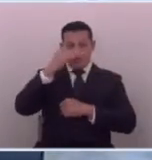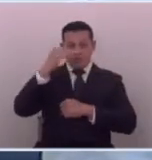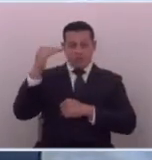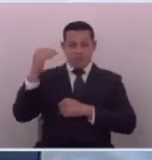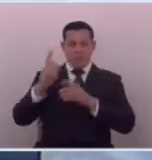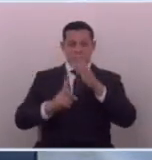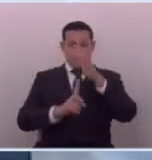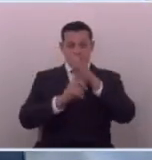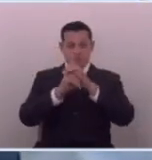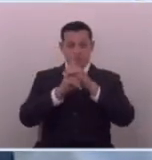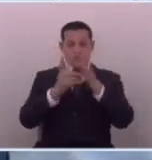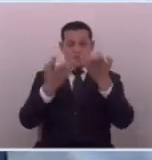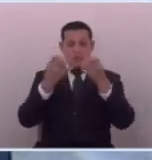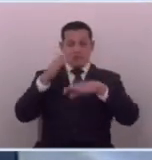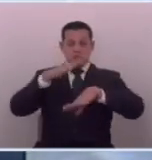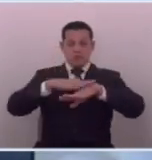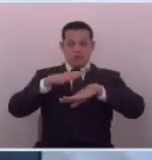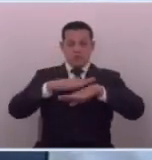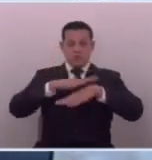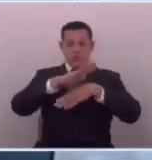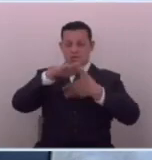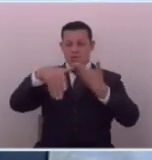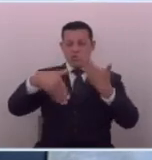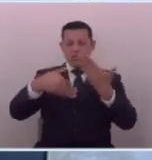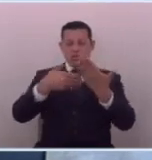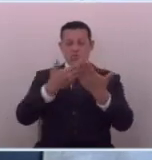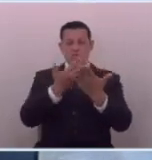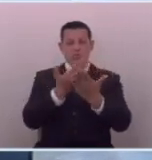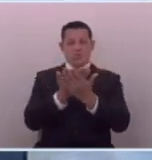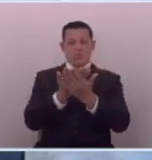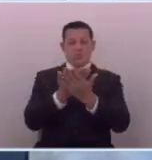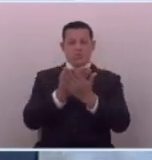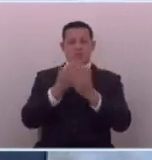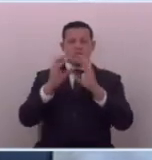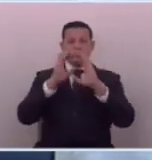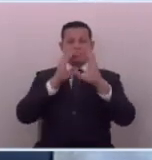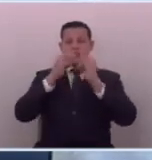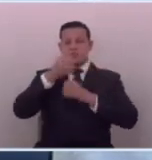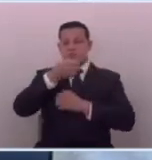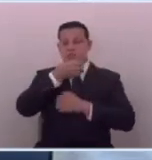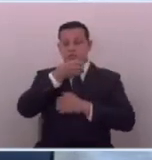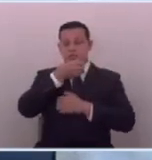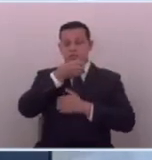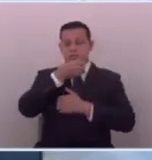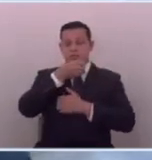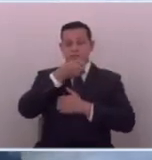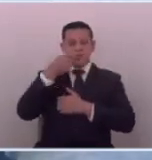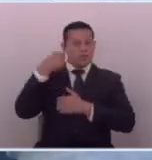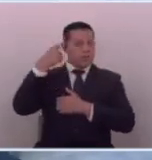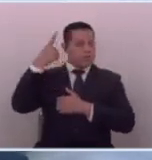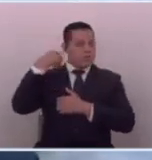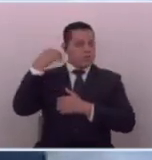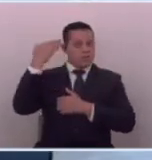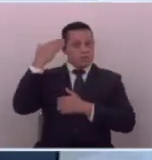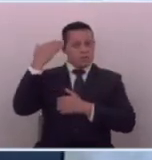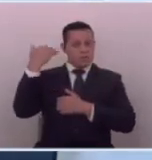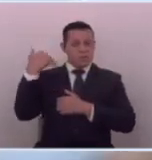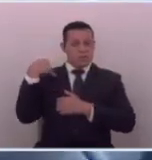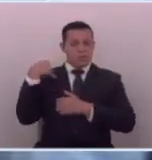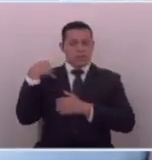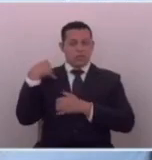quiero hacer un llamado a todos a periodistas a periodistas y mujeres